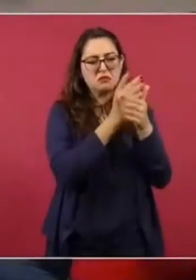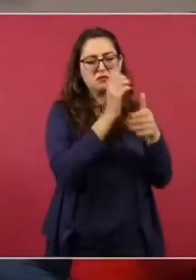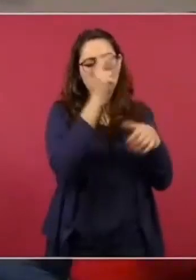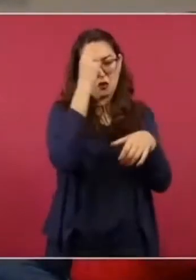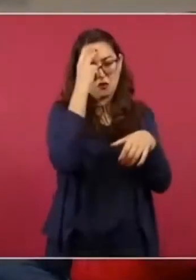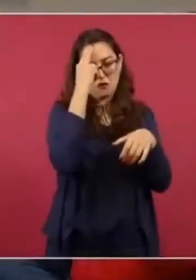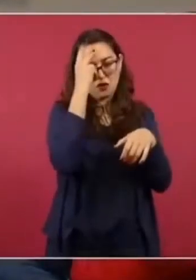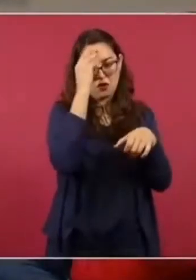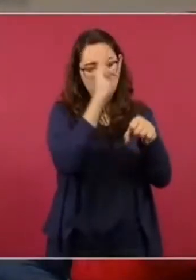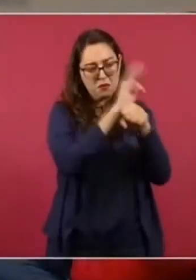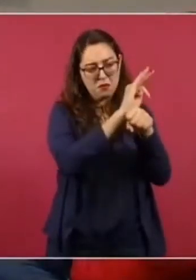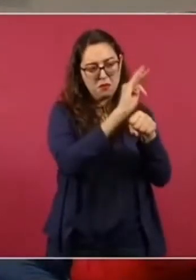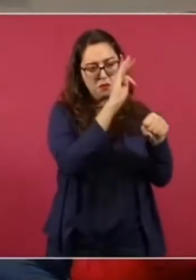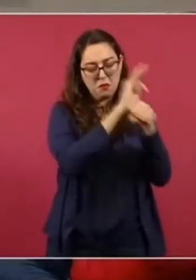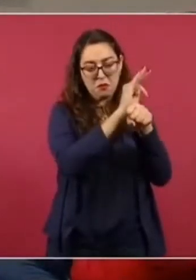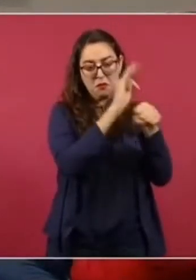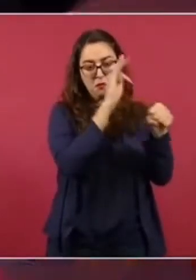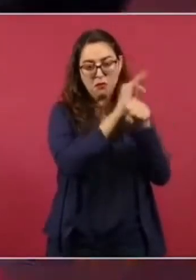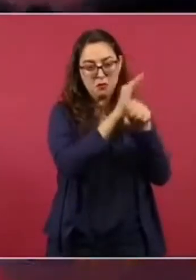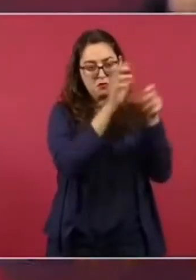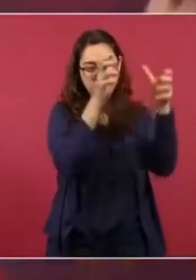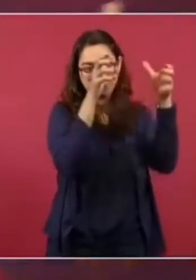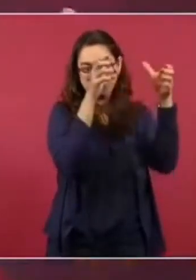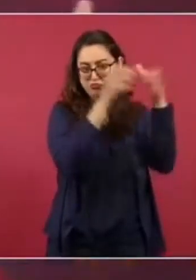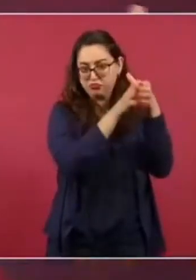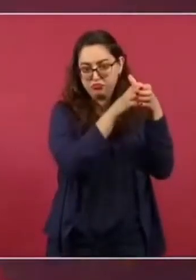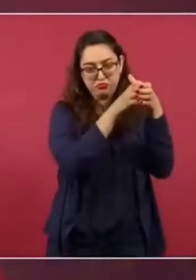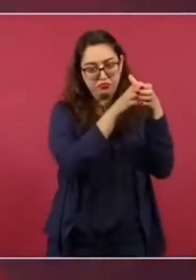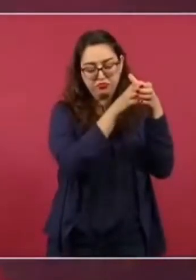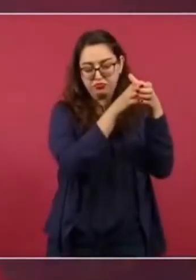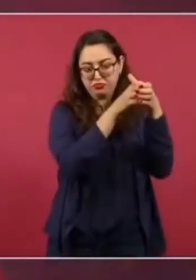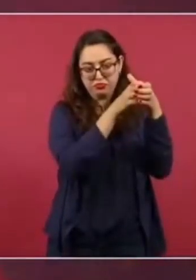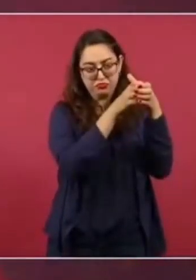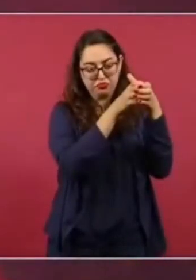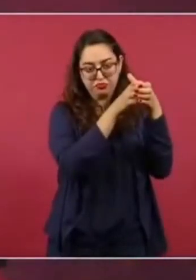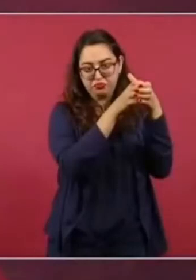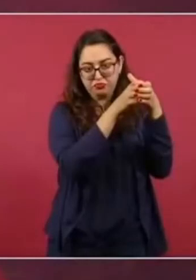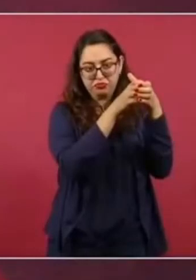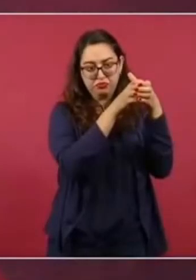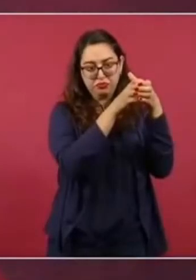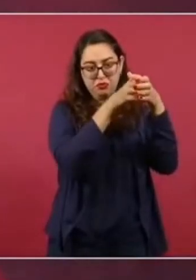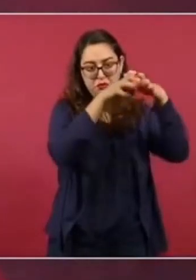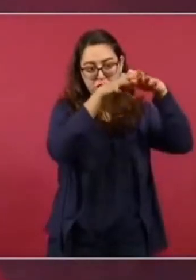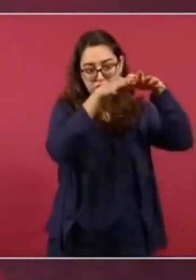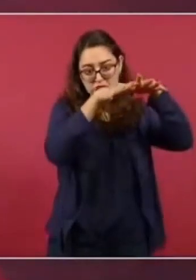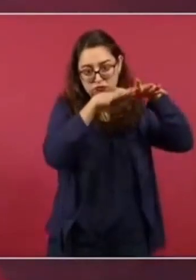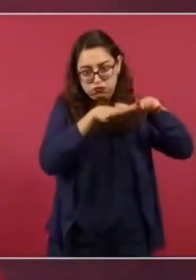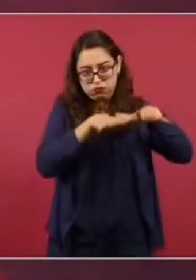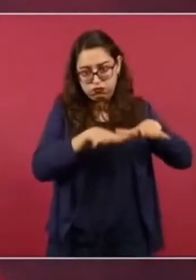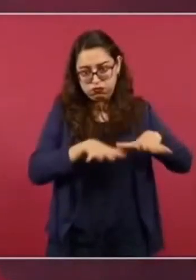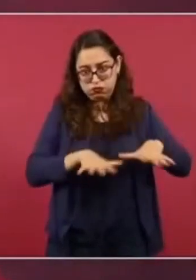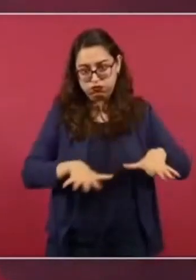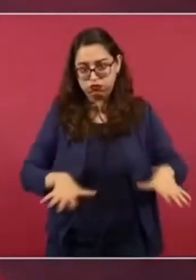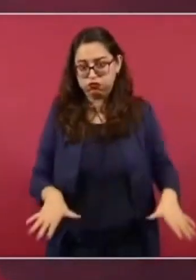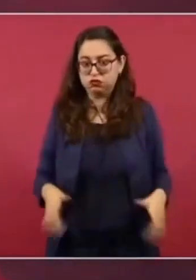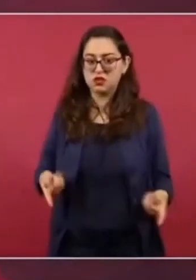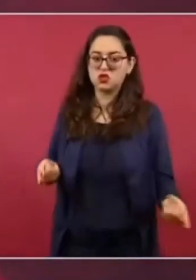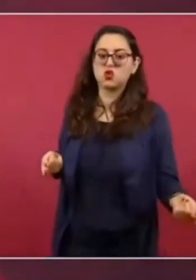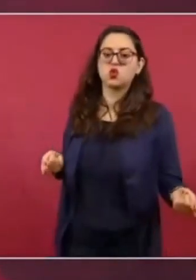Esa era la estructura que dominaba. Algo parecido.